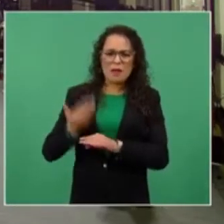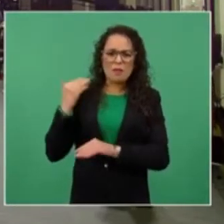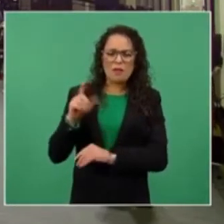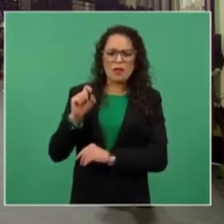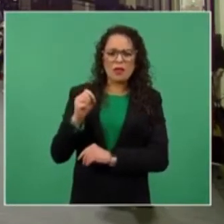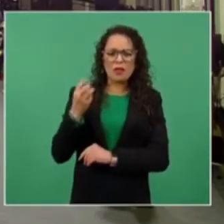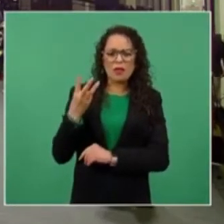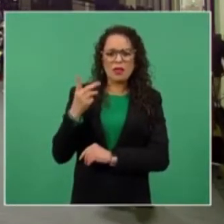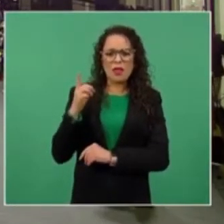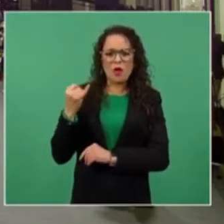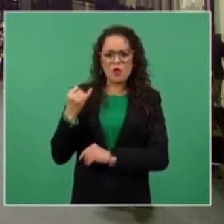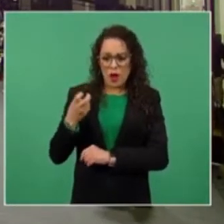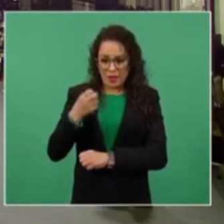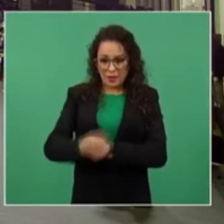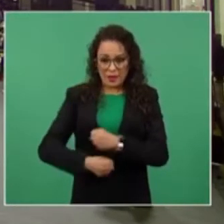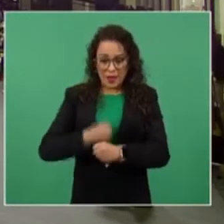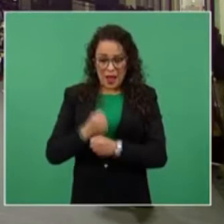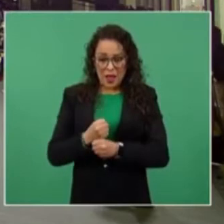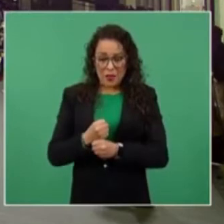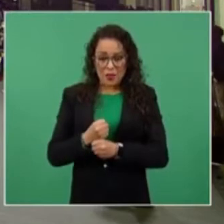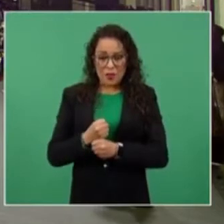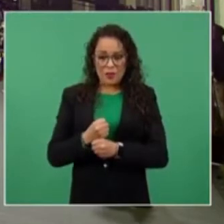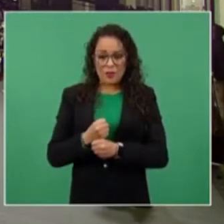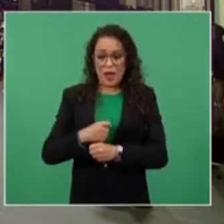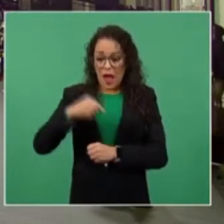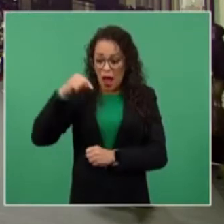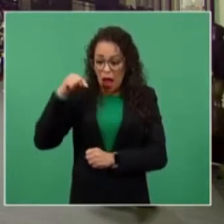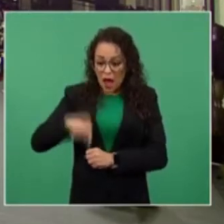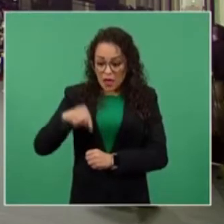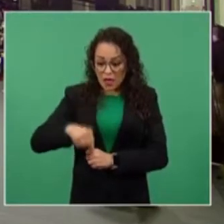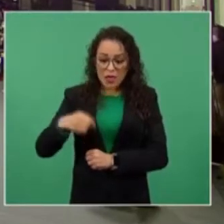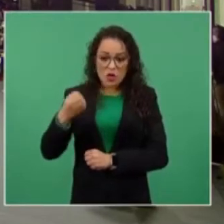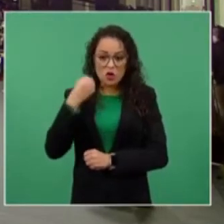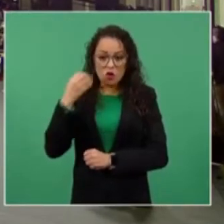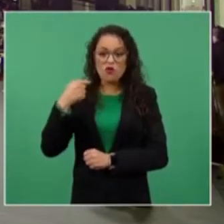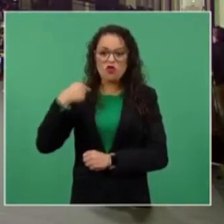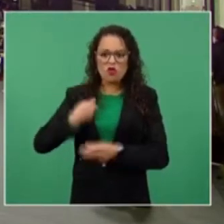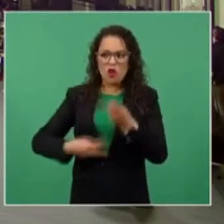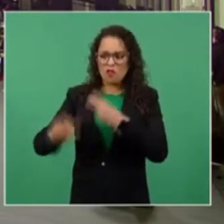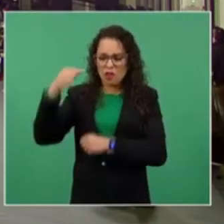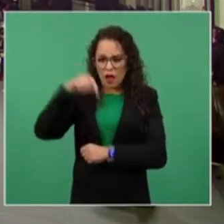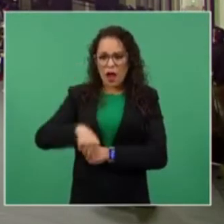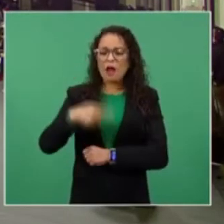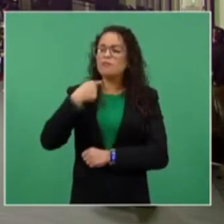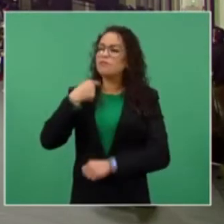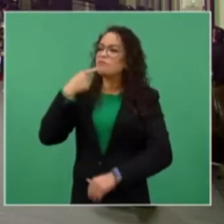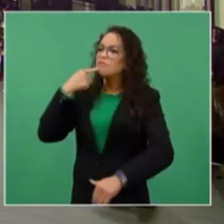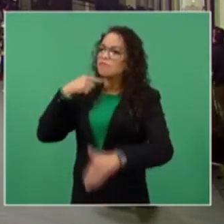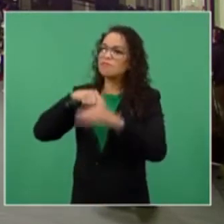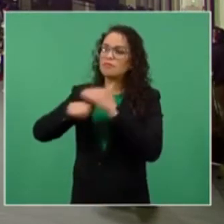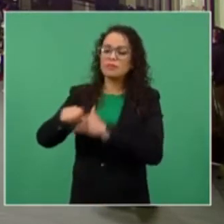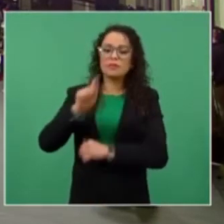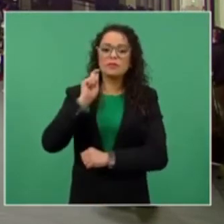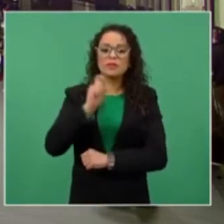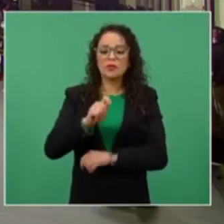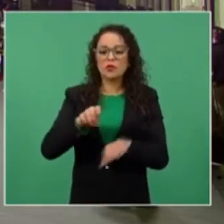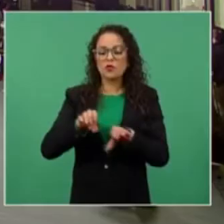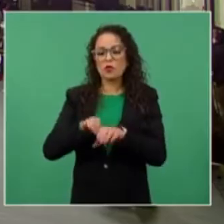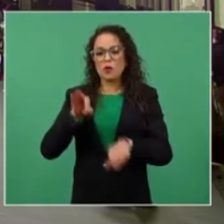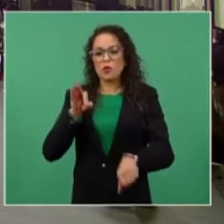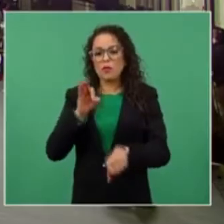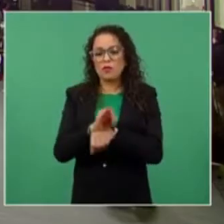Yo en esta conferencia denuncié el tema del mecanismo de protección a periodistas,